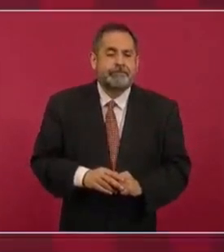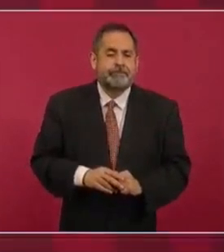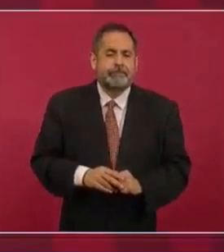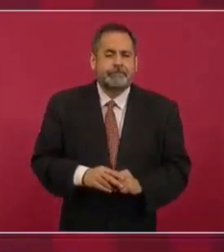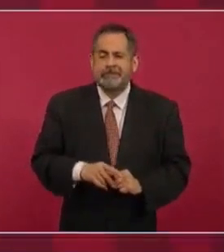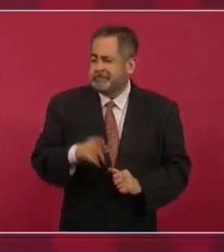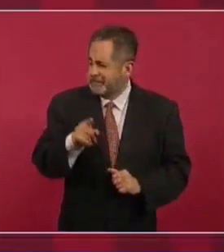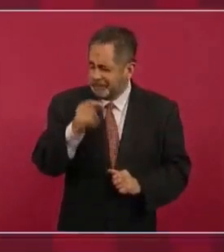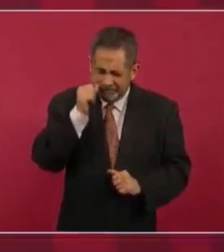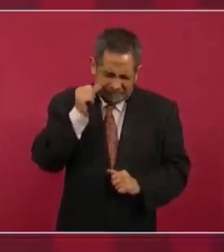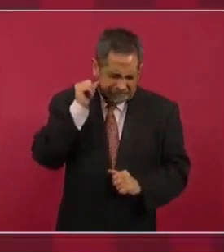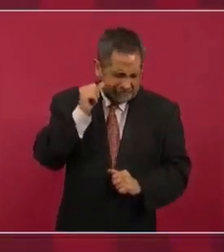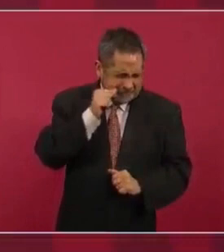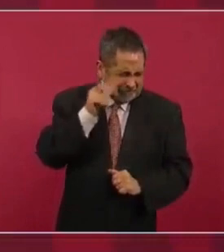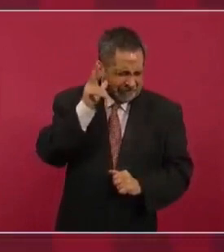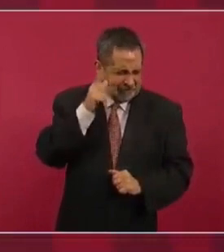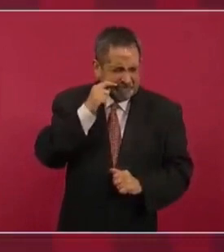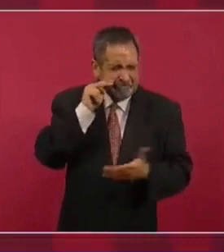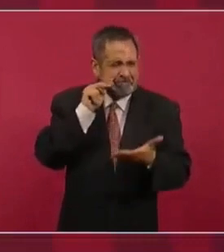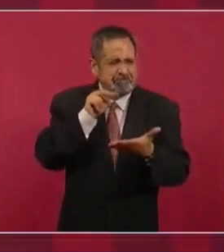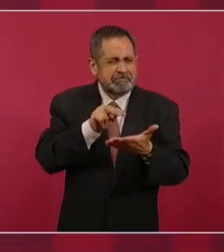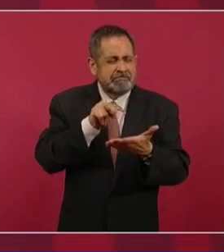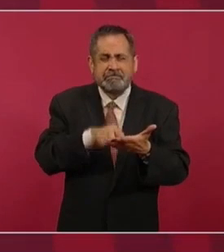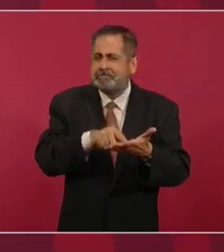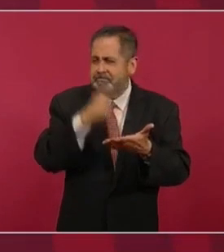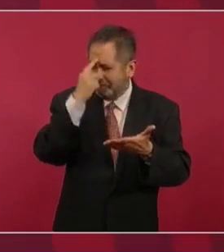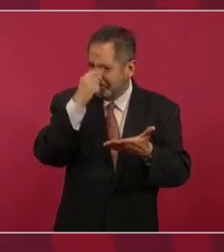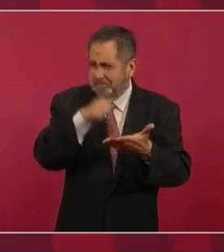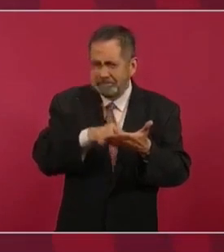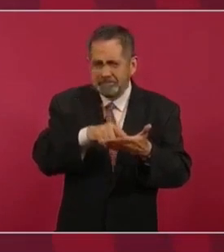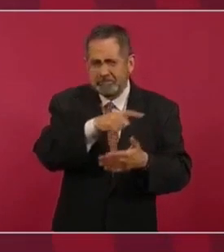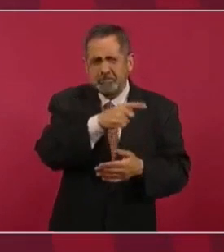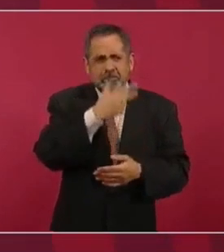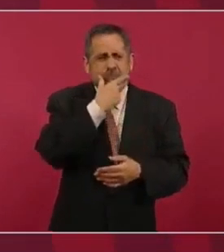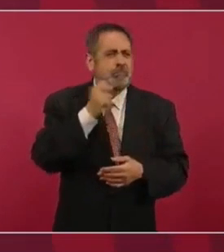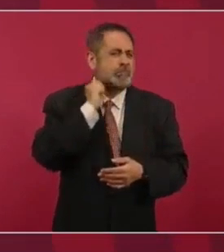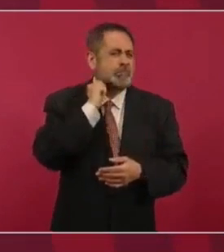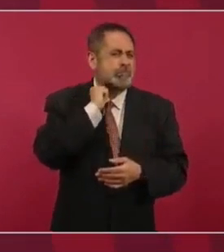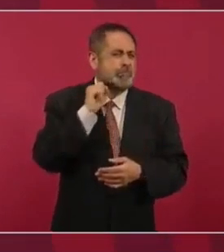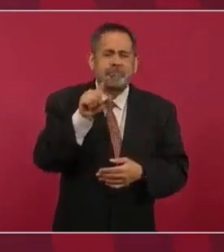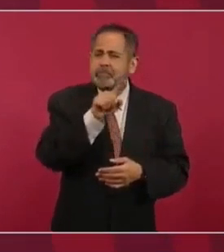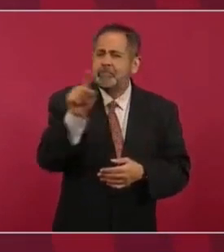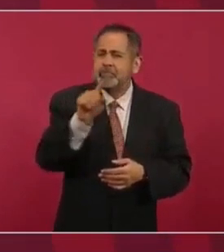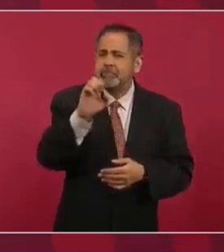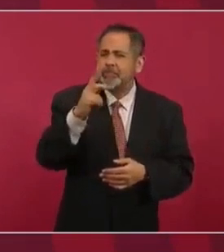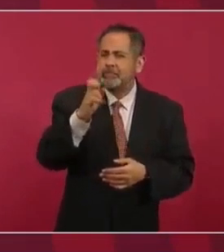Ayer o antier vi a un senador Cepeda,